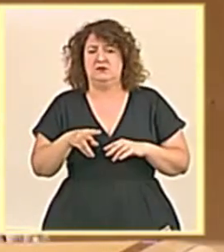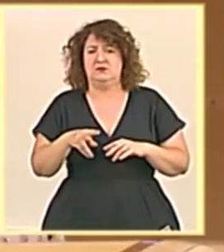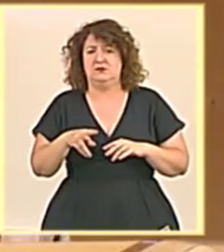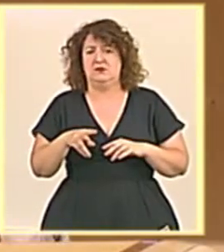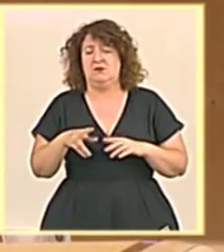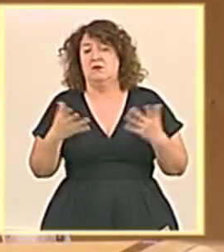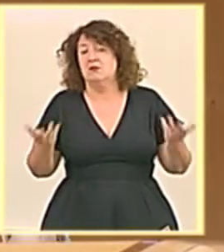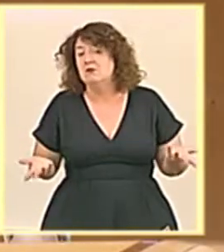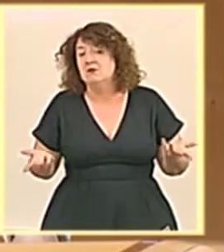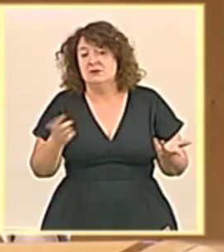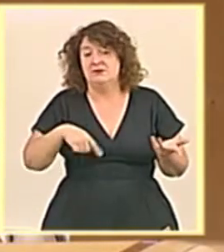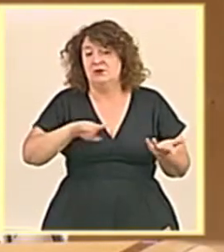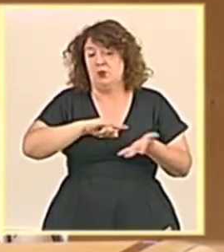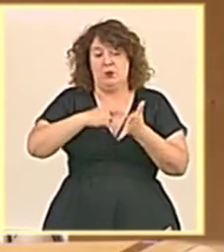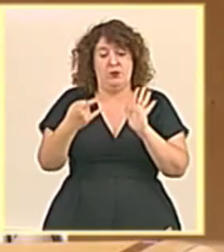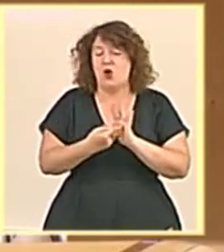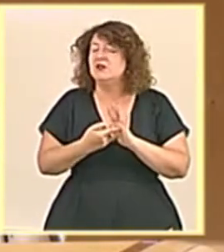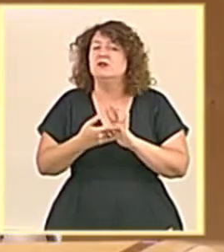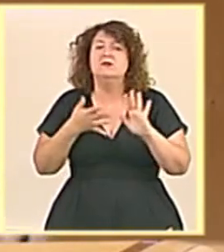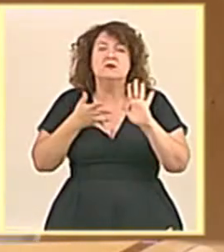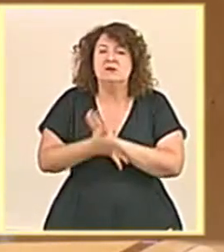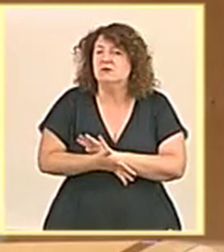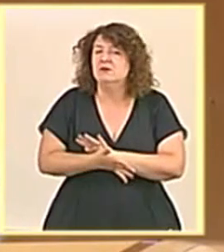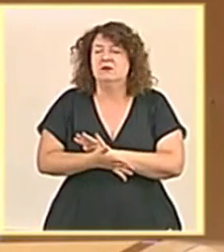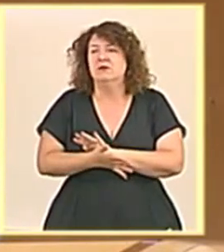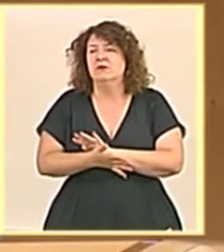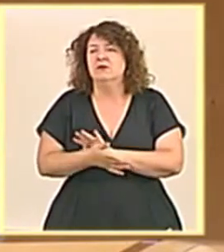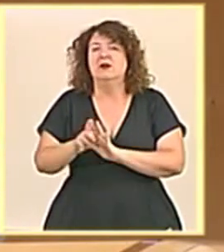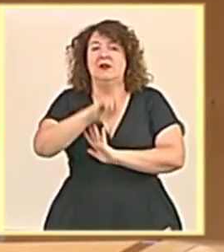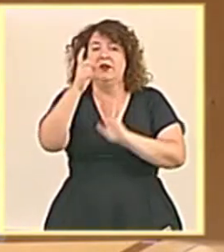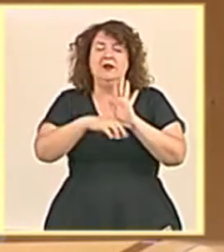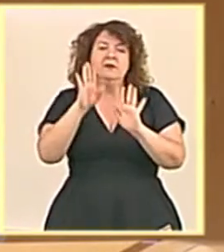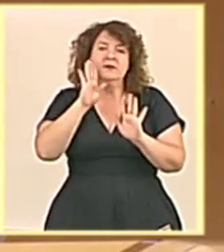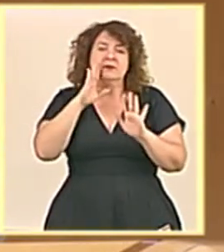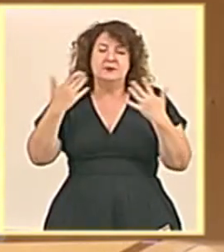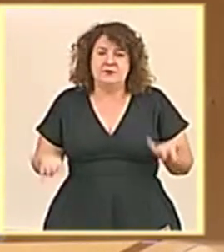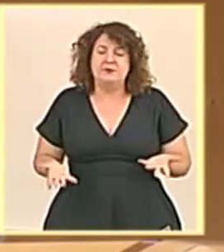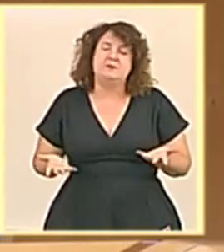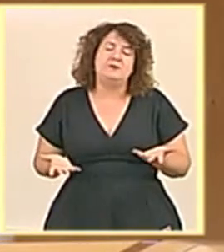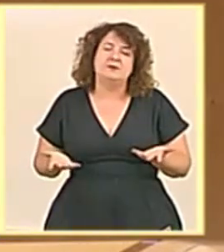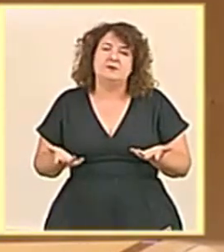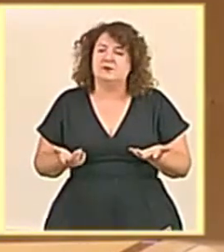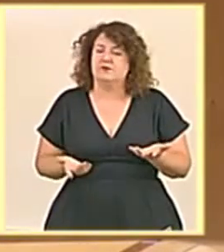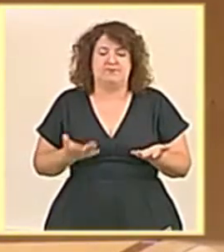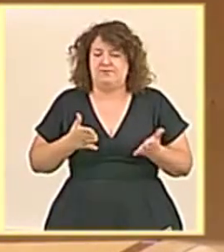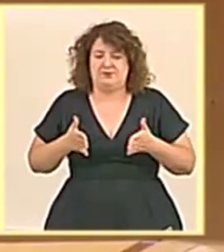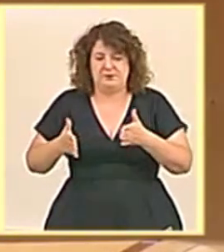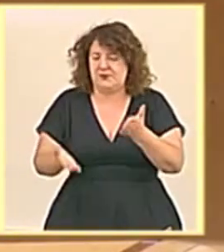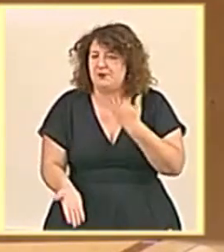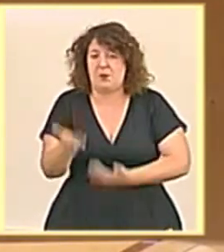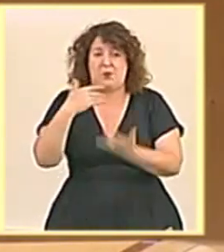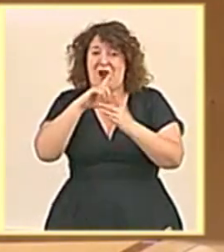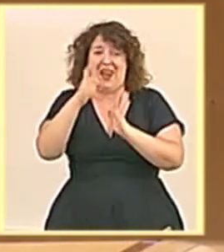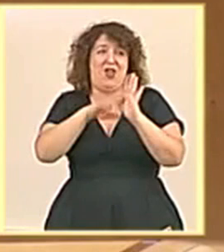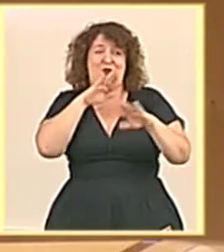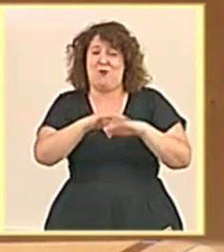sancionadora. Así que la ejecución de este proyecto supondría la restitución de la legalidad, en tanto supone el levantamiento de lo ilegalmente